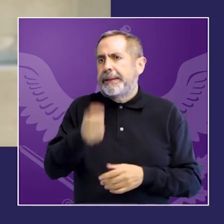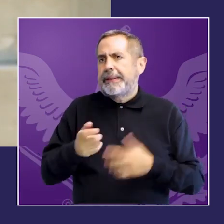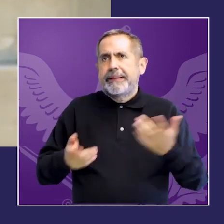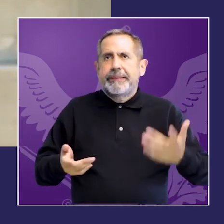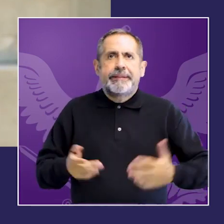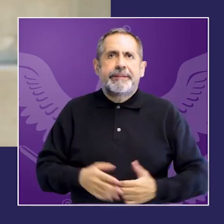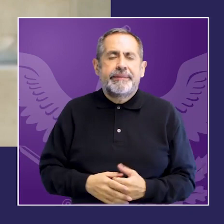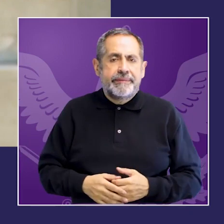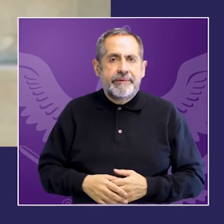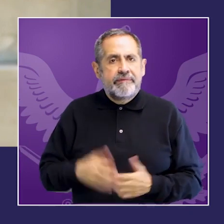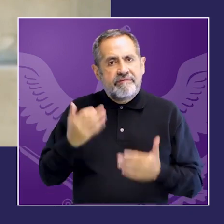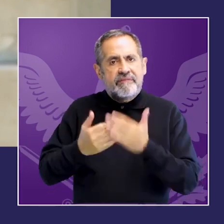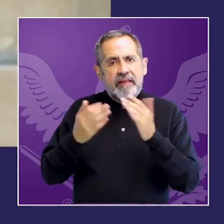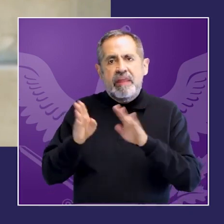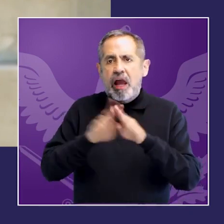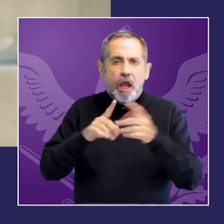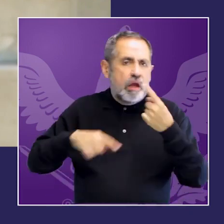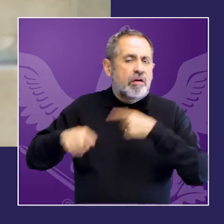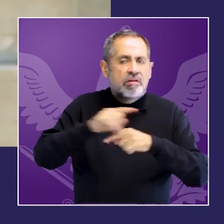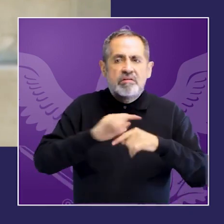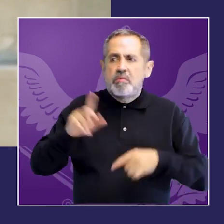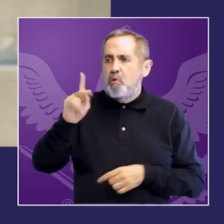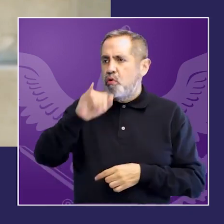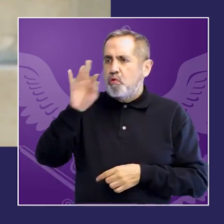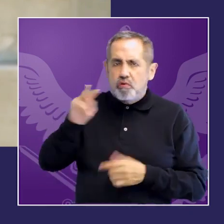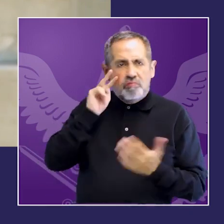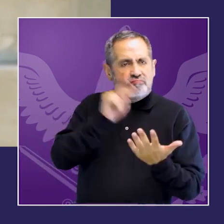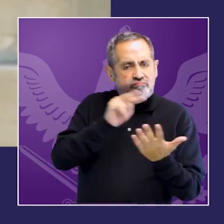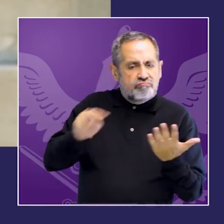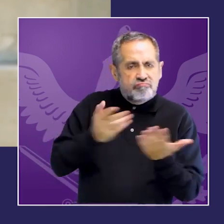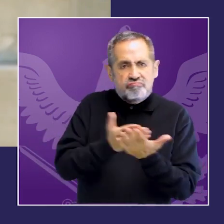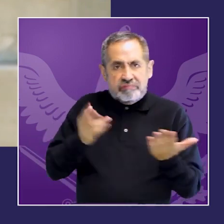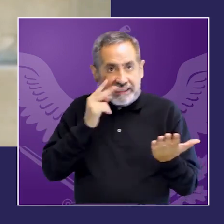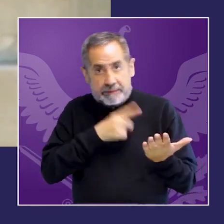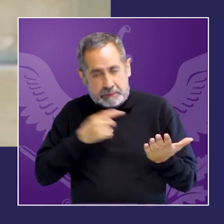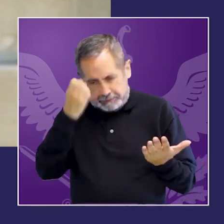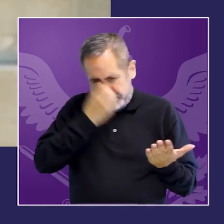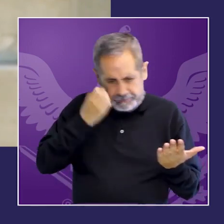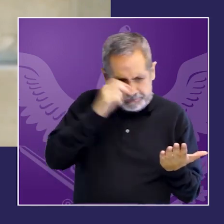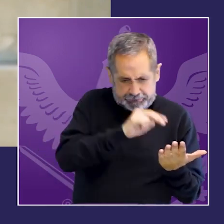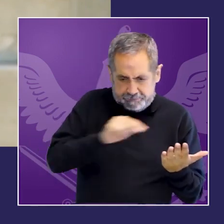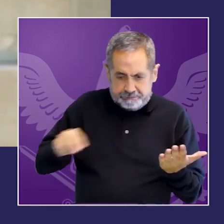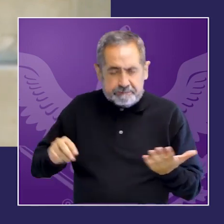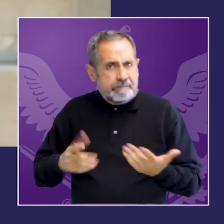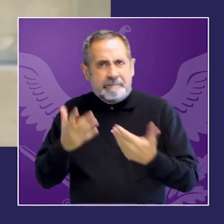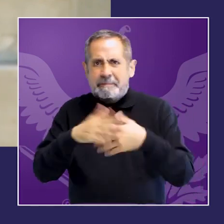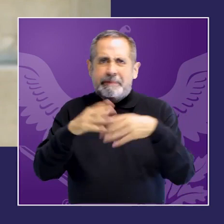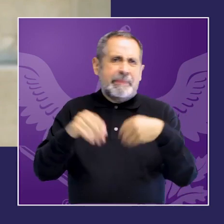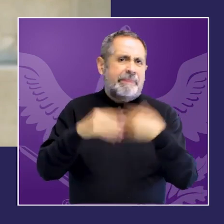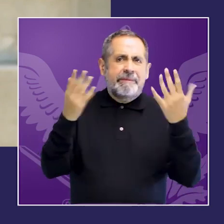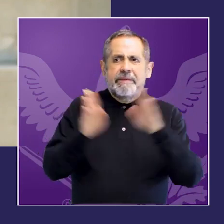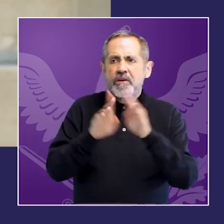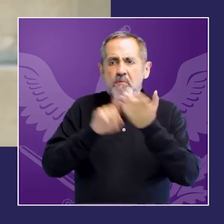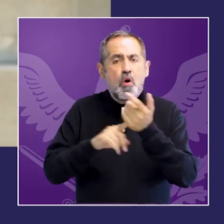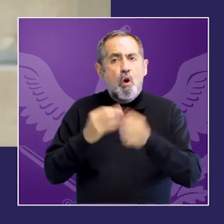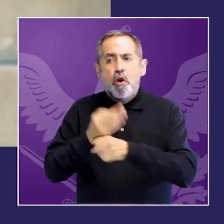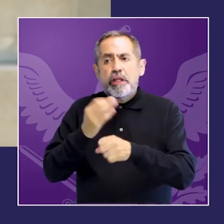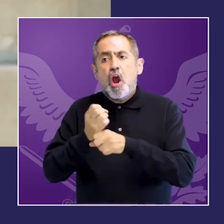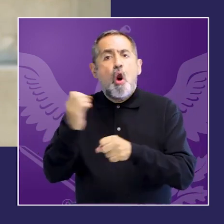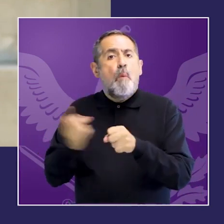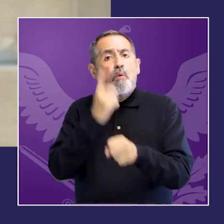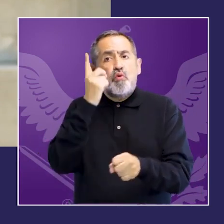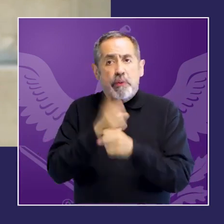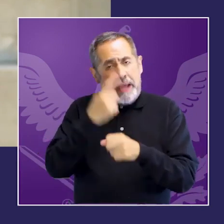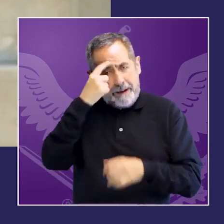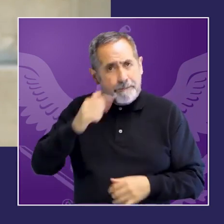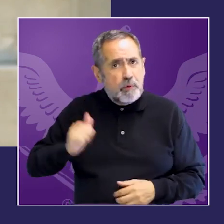que nos da el poder judicial desde diferentes espacios entonces sin duda hay momentos hay yo lo diría oportunidades desaprovechadas